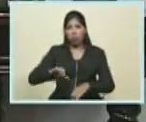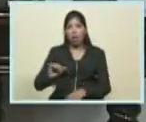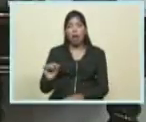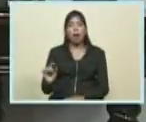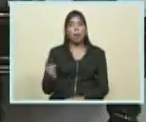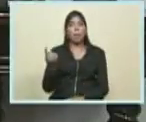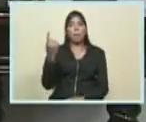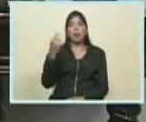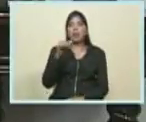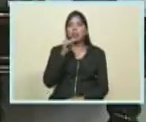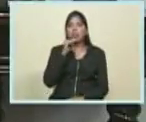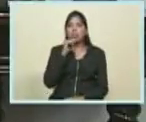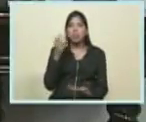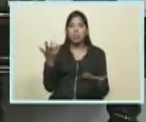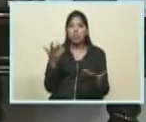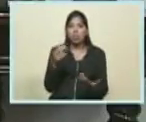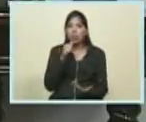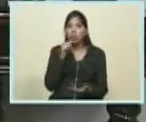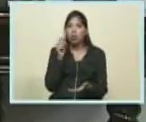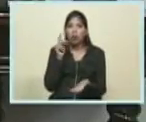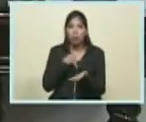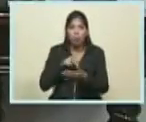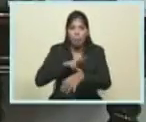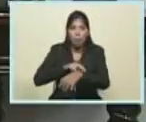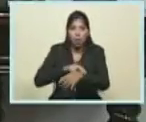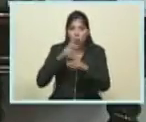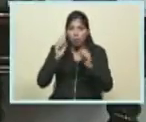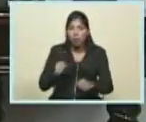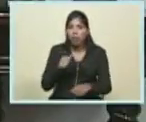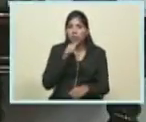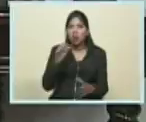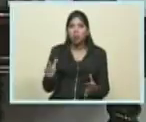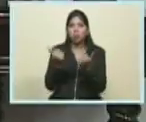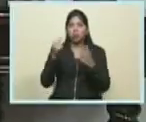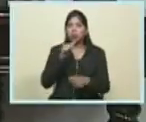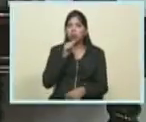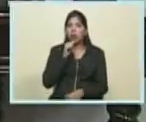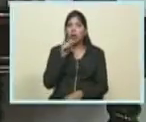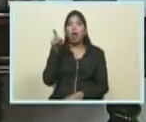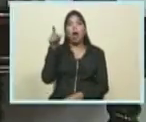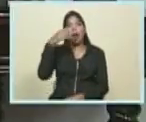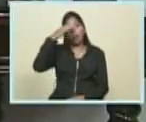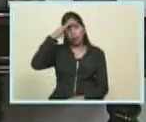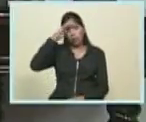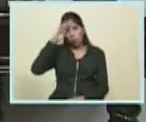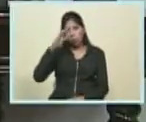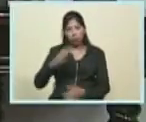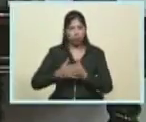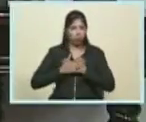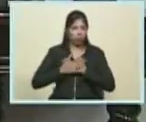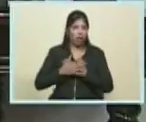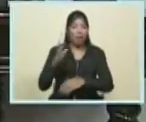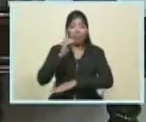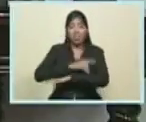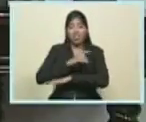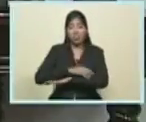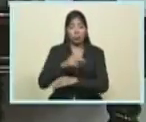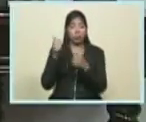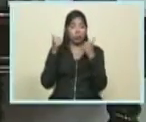pueblos del mundo los primeros médicos que llegan son los cubanos los primeros rescatistas son los cubanos abnegados disciplinados